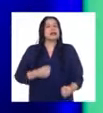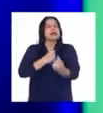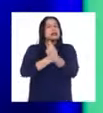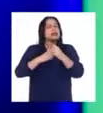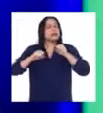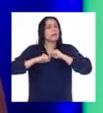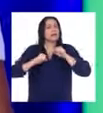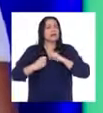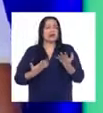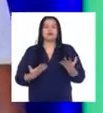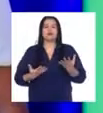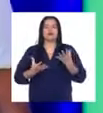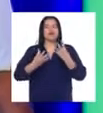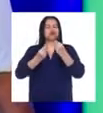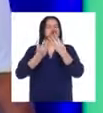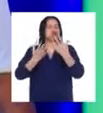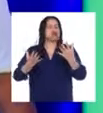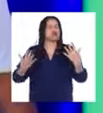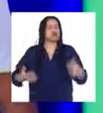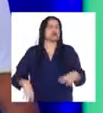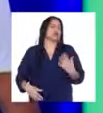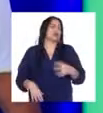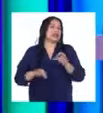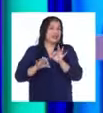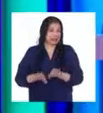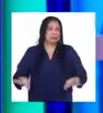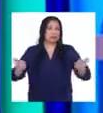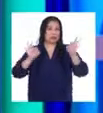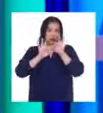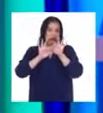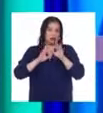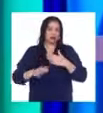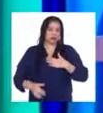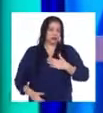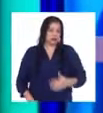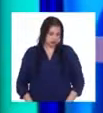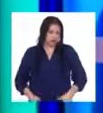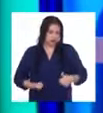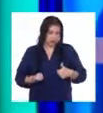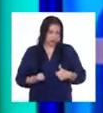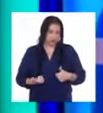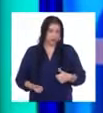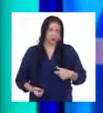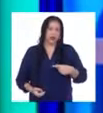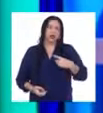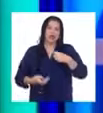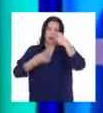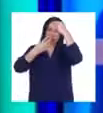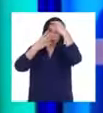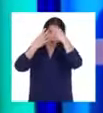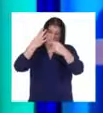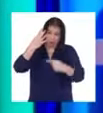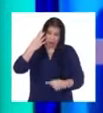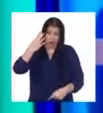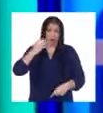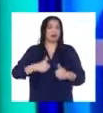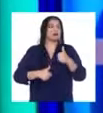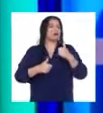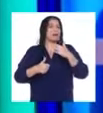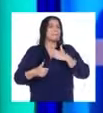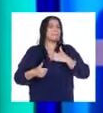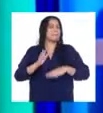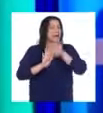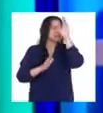importantes lecciones en esta vida y yo creo que una de ellas y la más importante